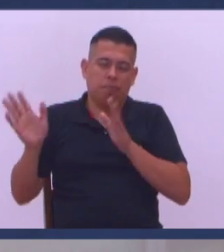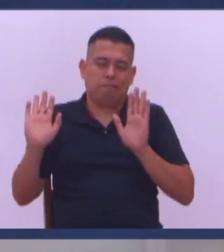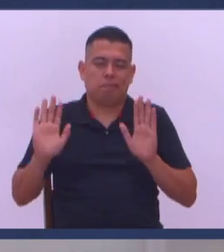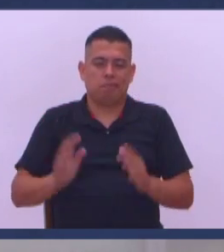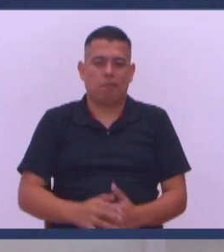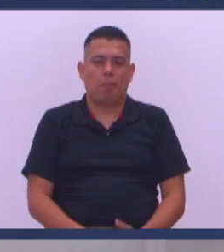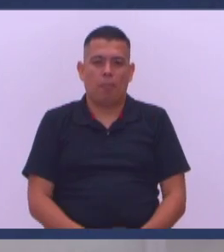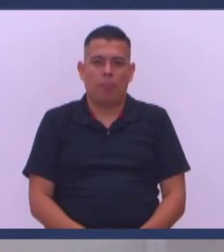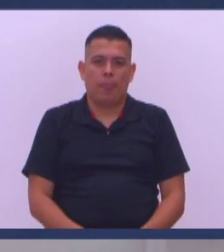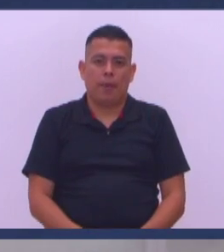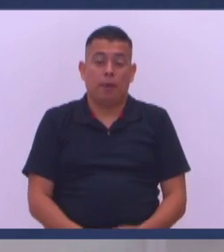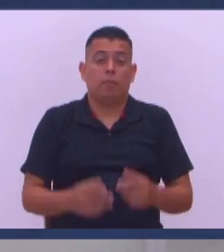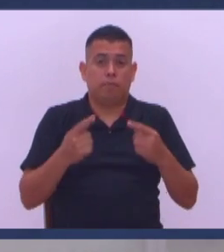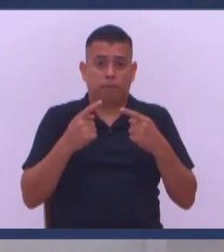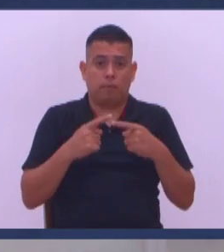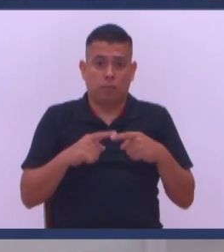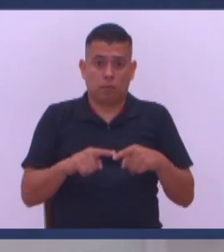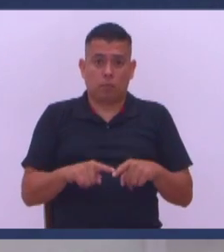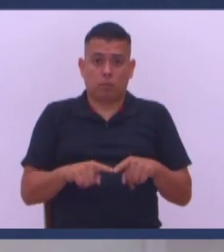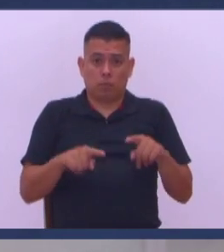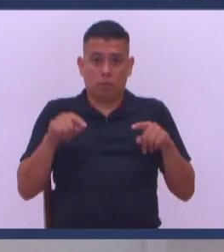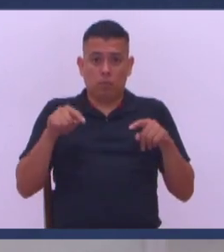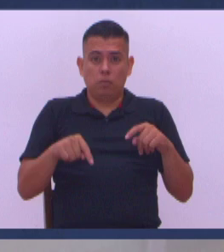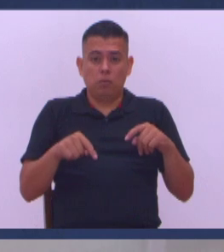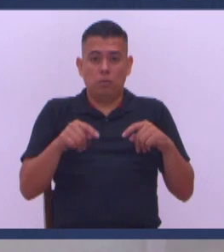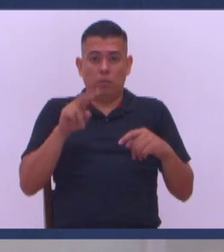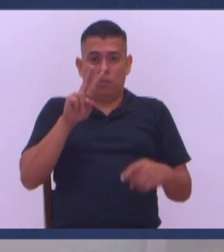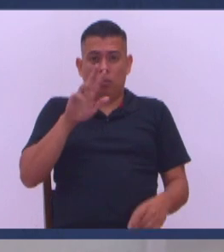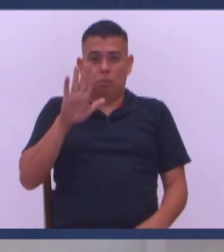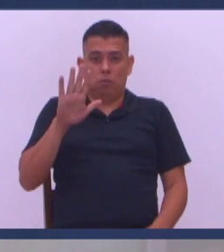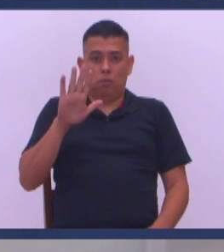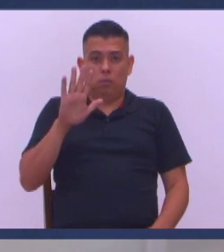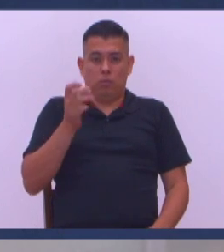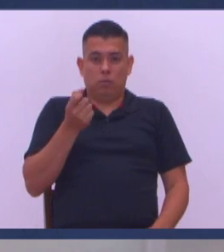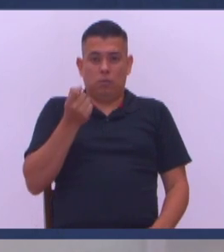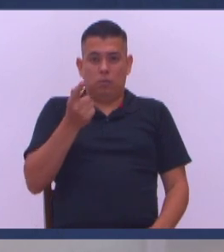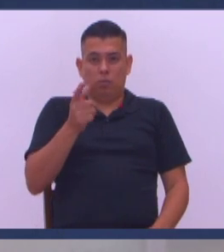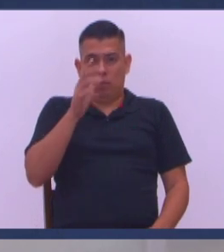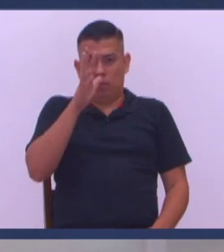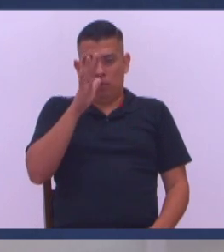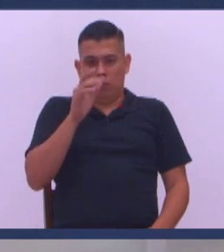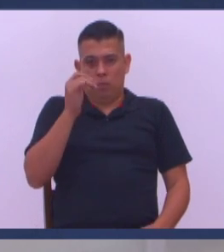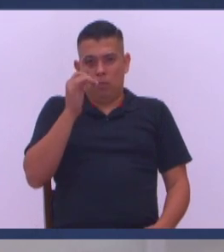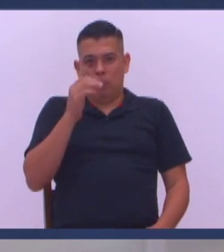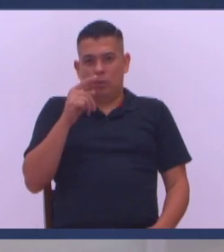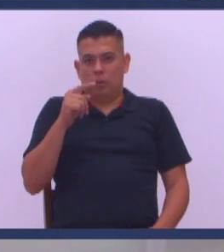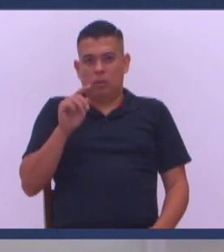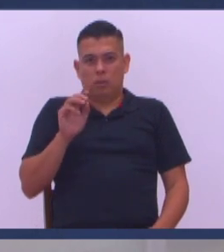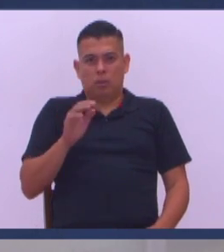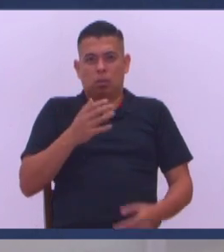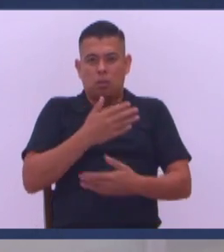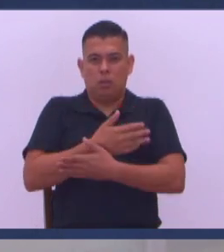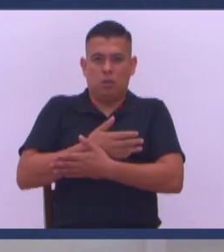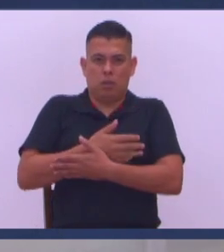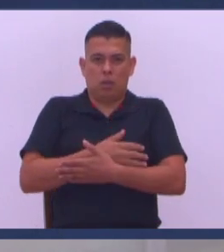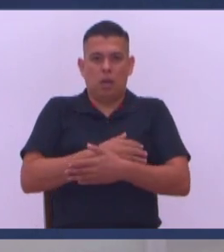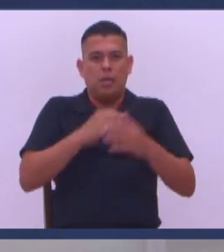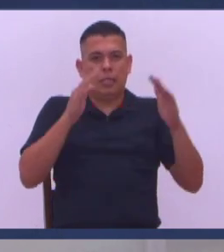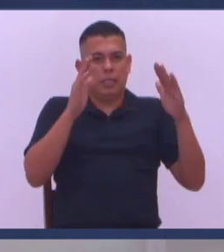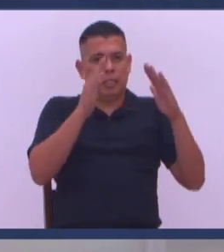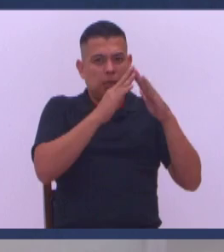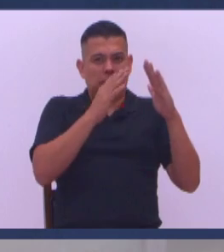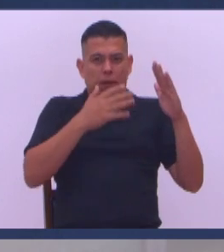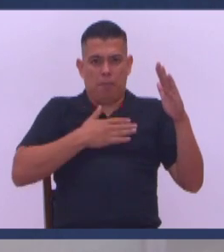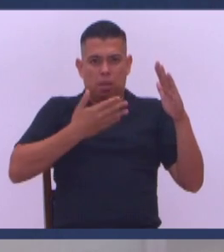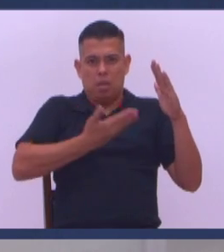medida Pero ya conozco Que mire En 25 años En 25 años Nunca Mis hijos Han dormido Fuera de